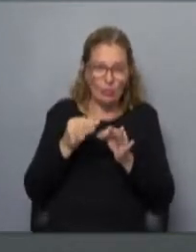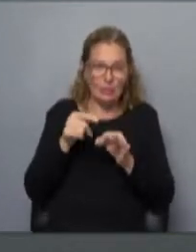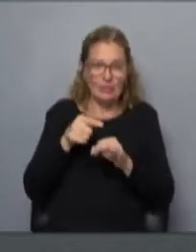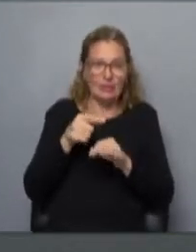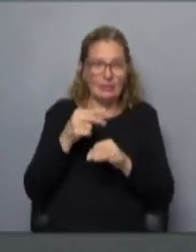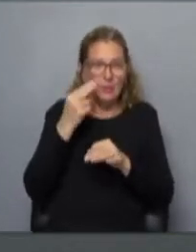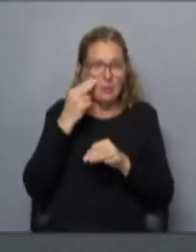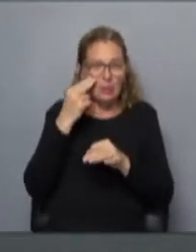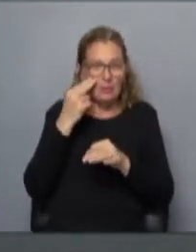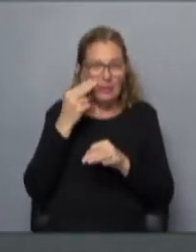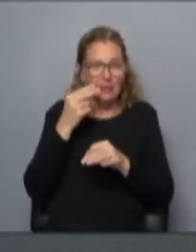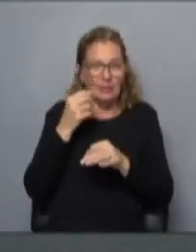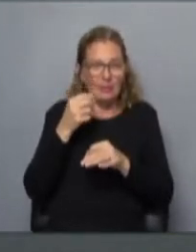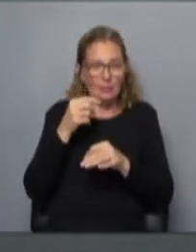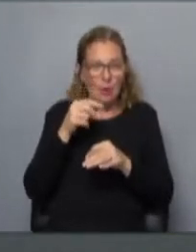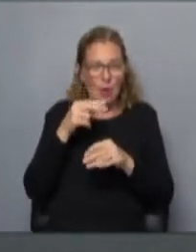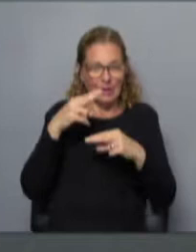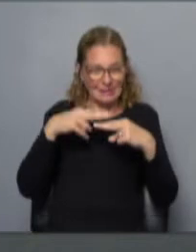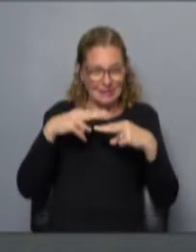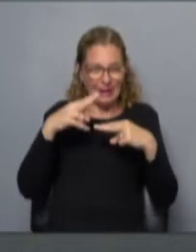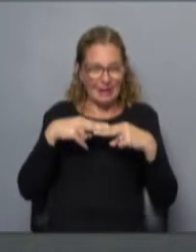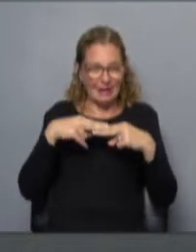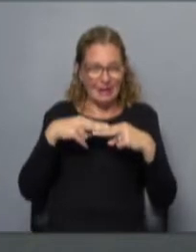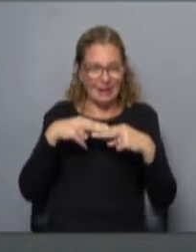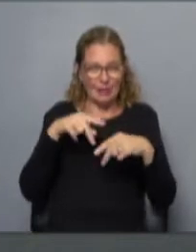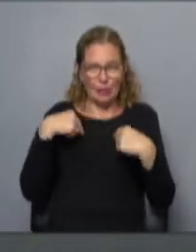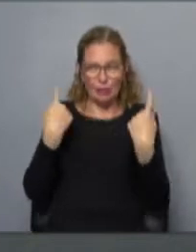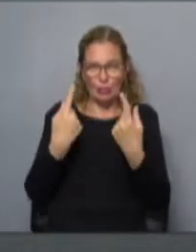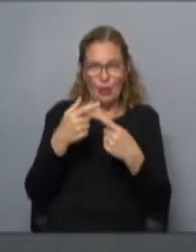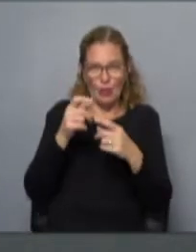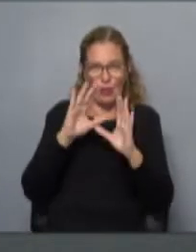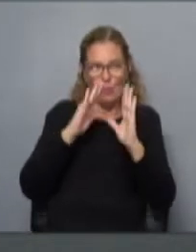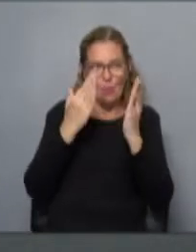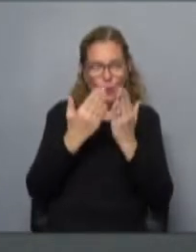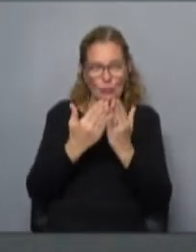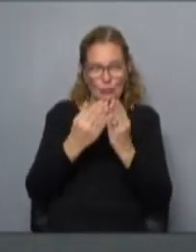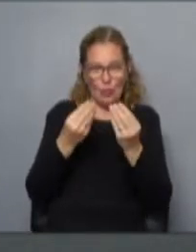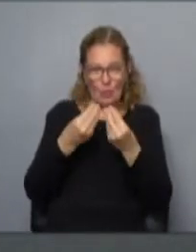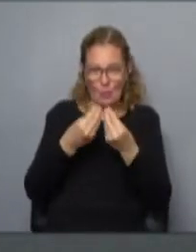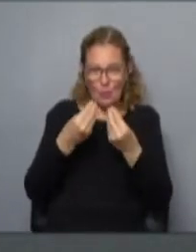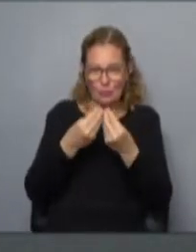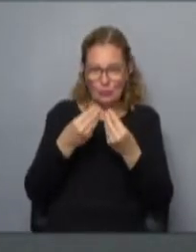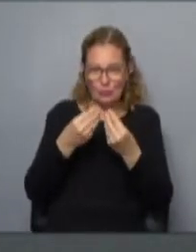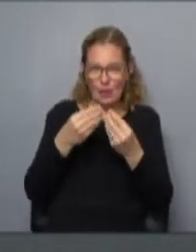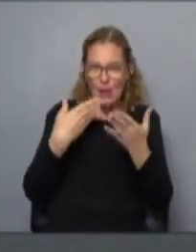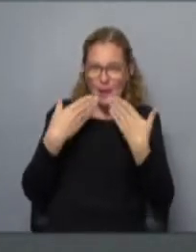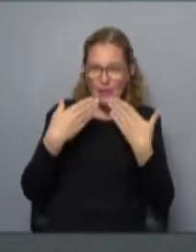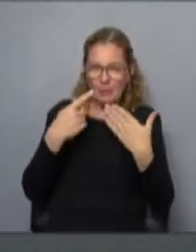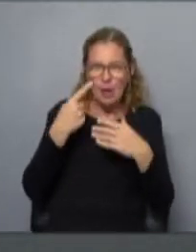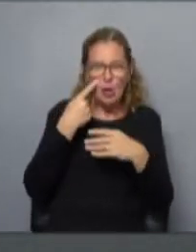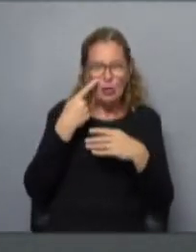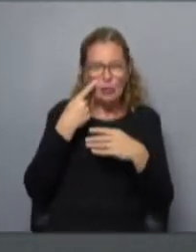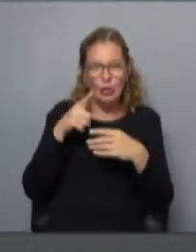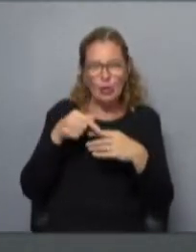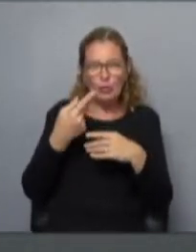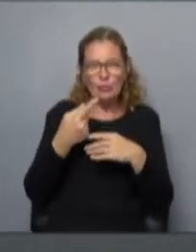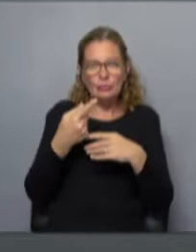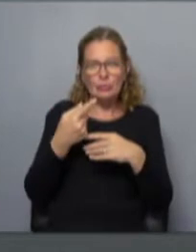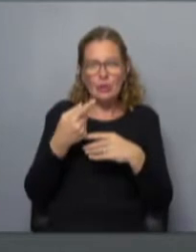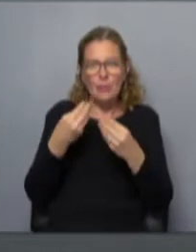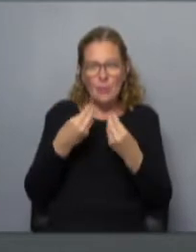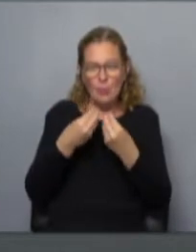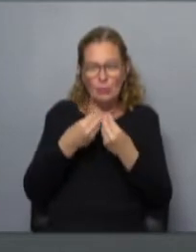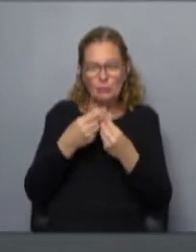de esto y de la incidencia que tiene esa red social en la población mundial, en muchos diálogos, mucha gente lo empieza a conocer, otra, por supuesto,